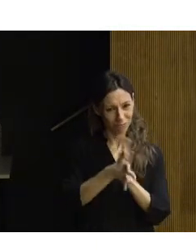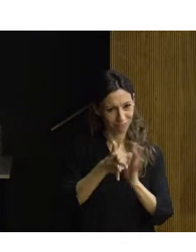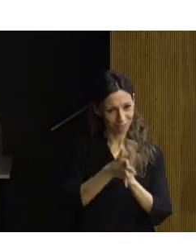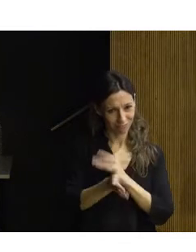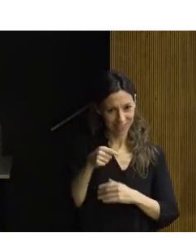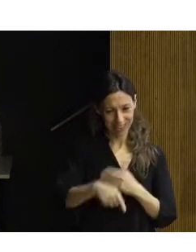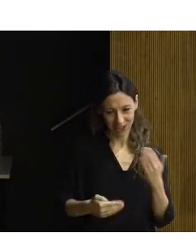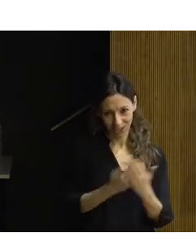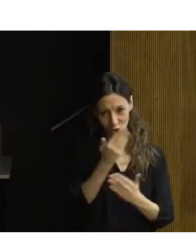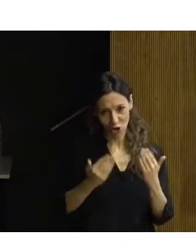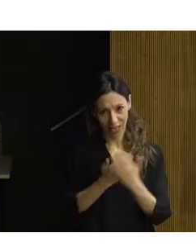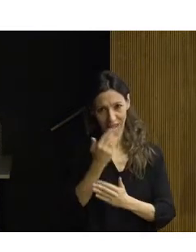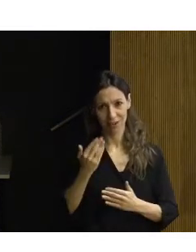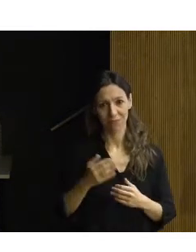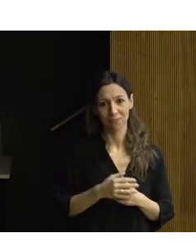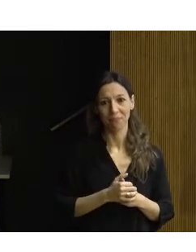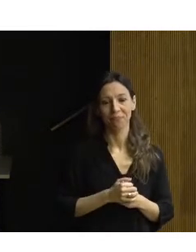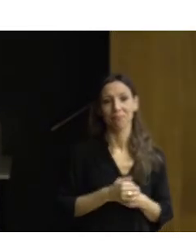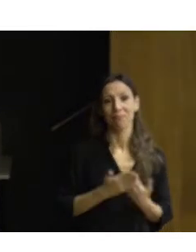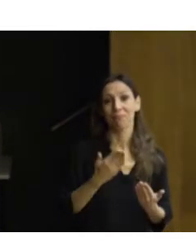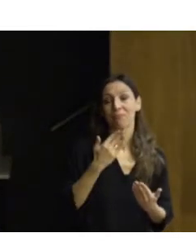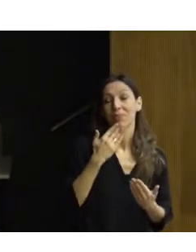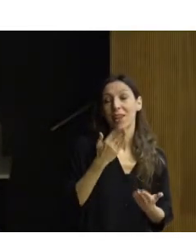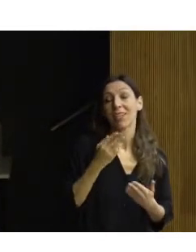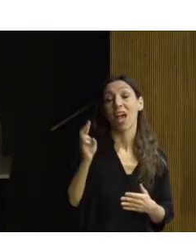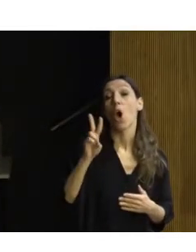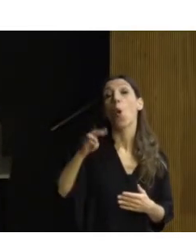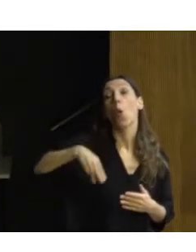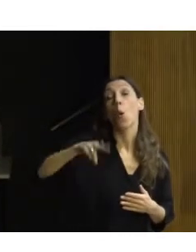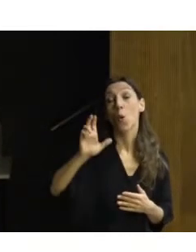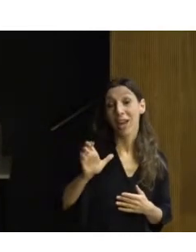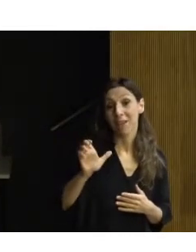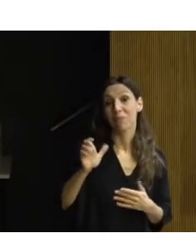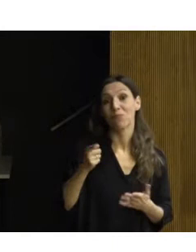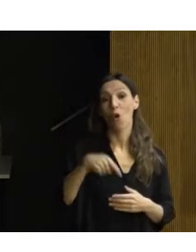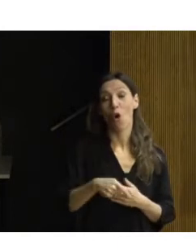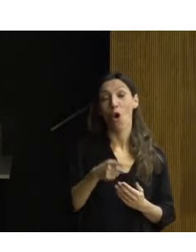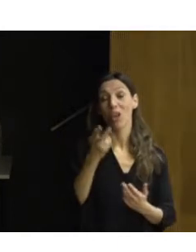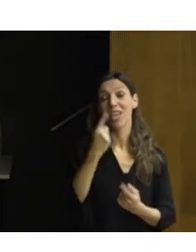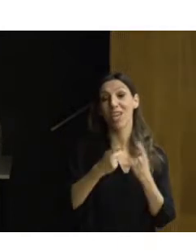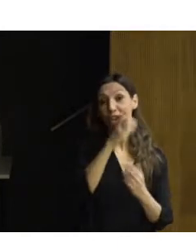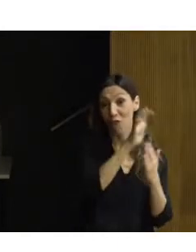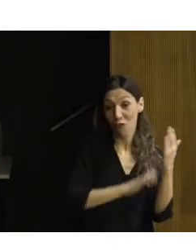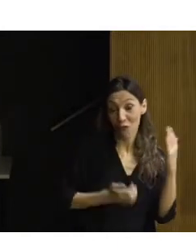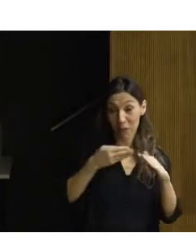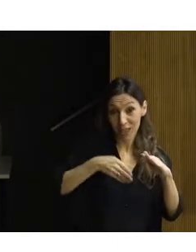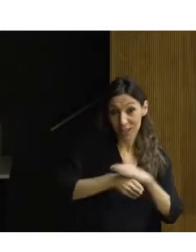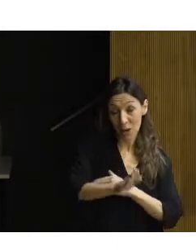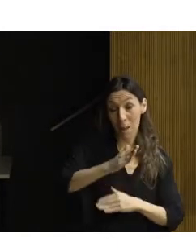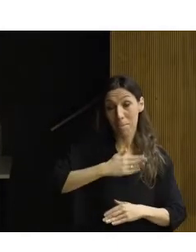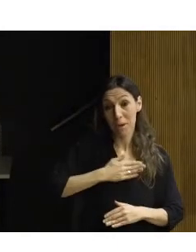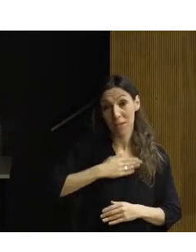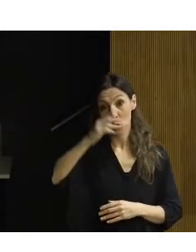esta jornada de la mano de UNE, de presentar este informe de accesibilidad al patrimonio cultural